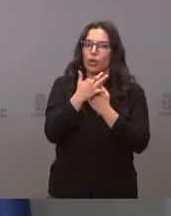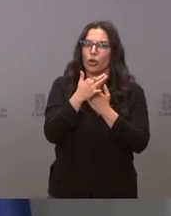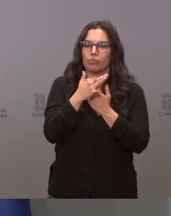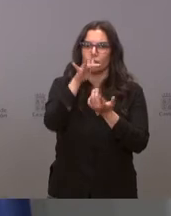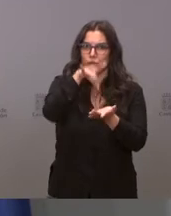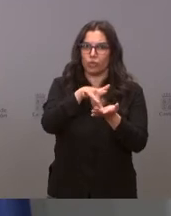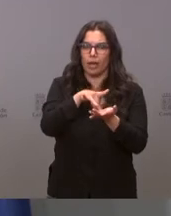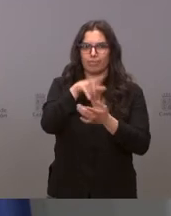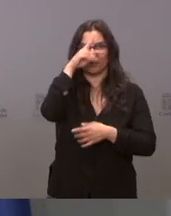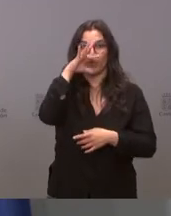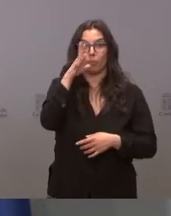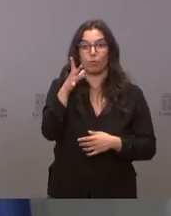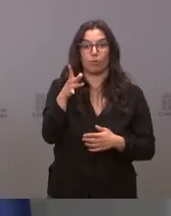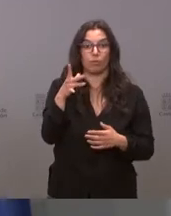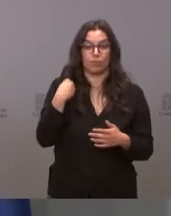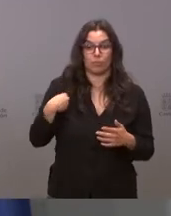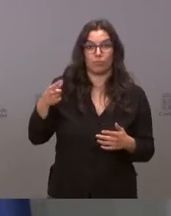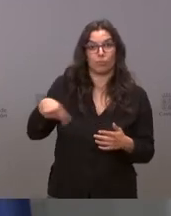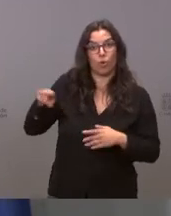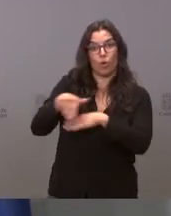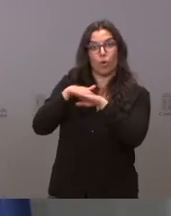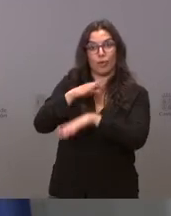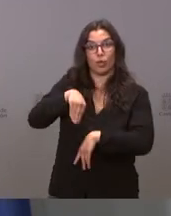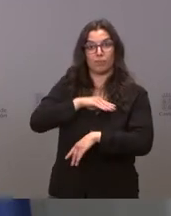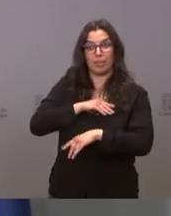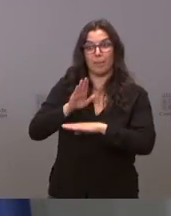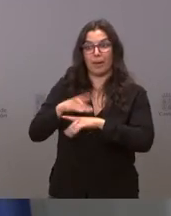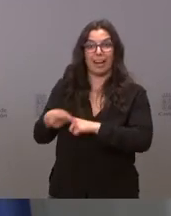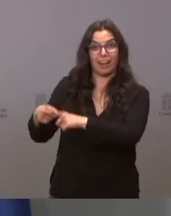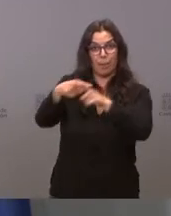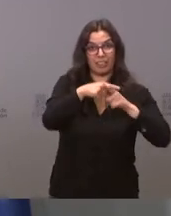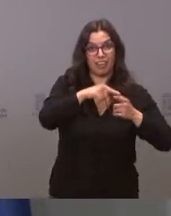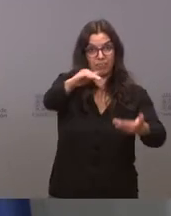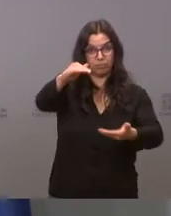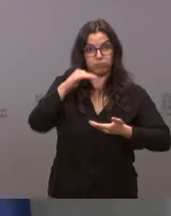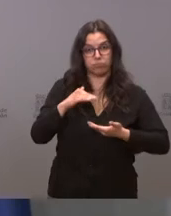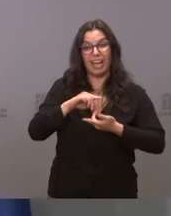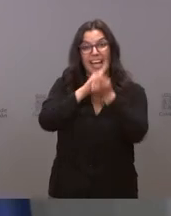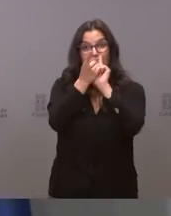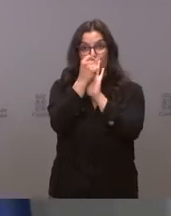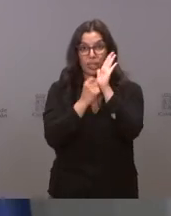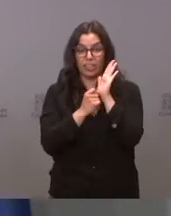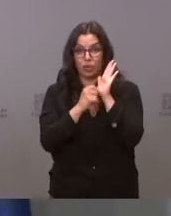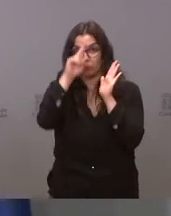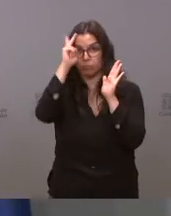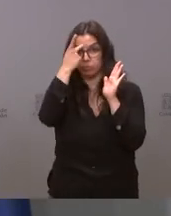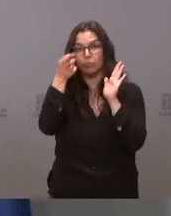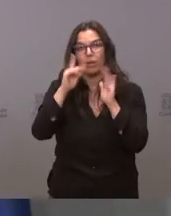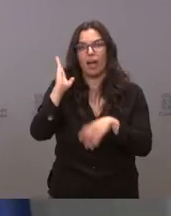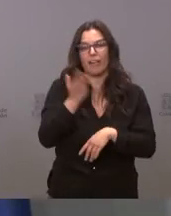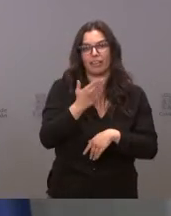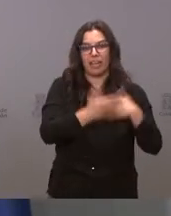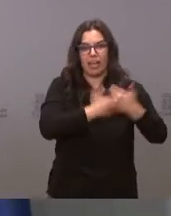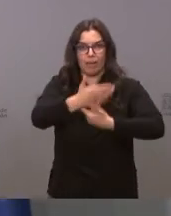cambio de criterio por parte del gobierno en el reparto de estas vacunas está afectando muy negativamente a la